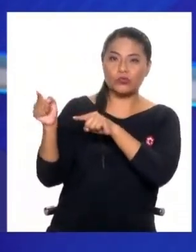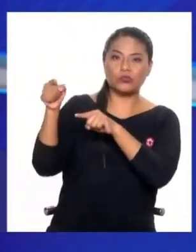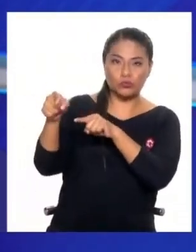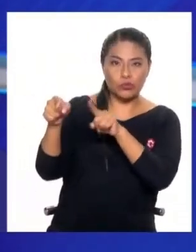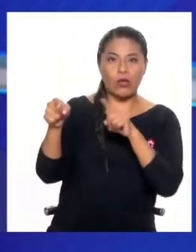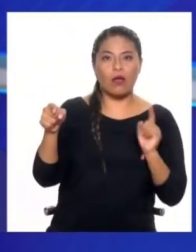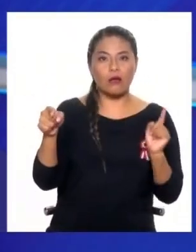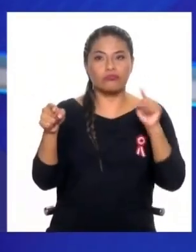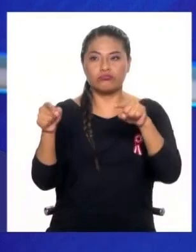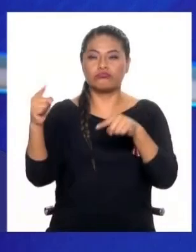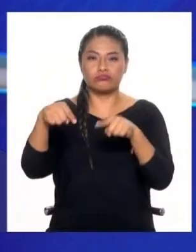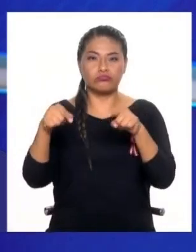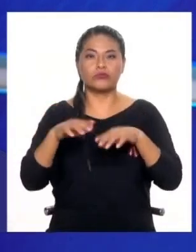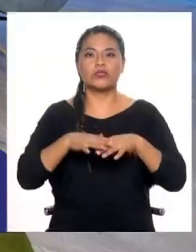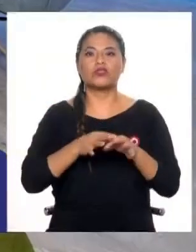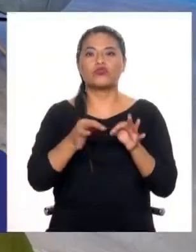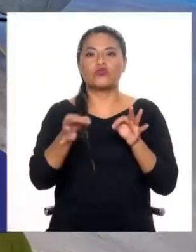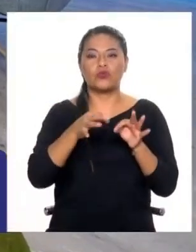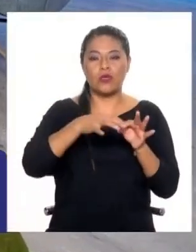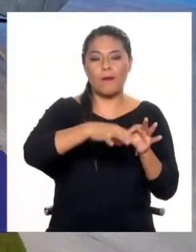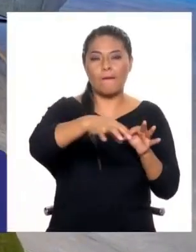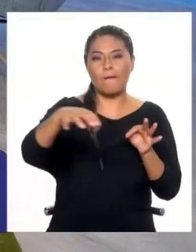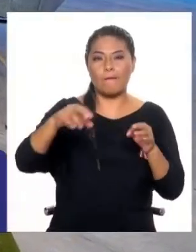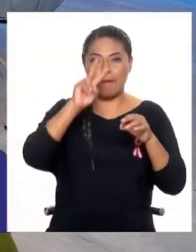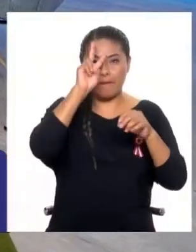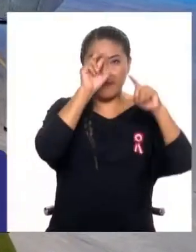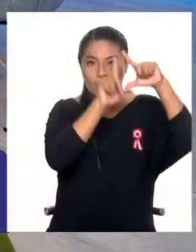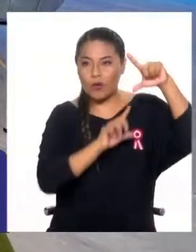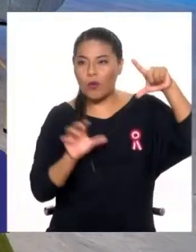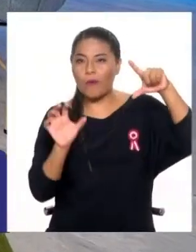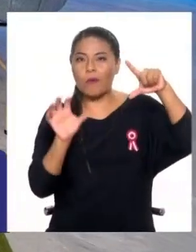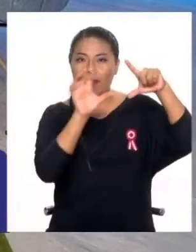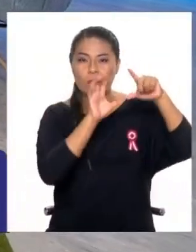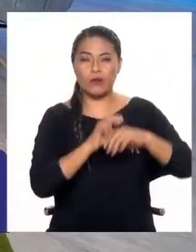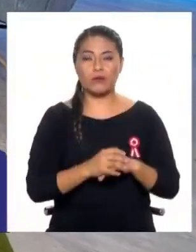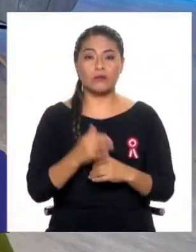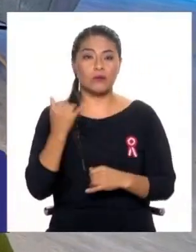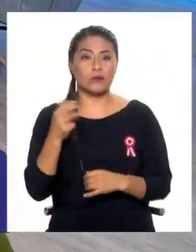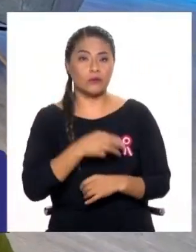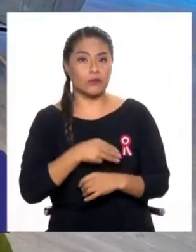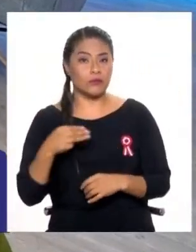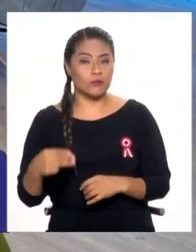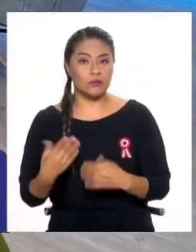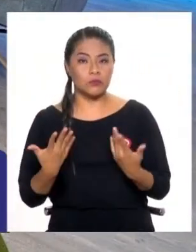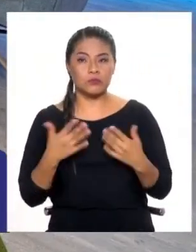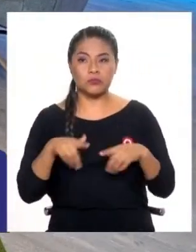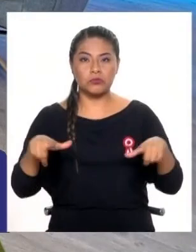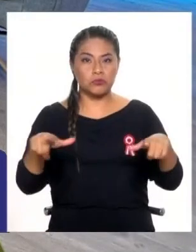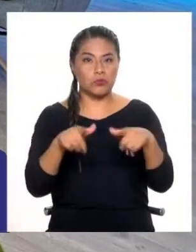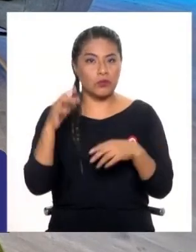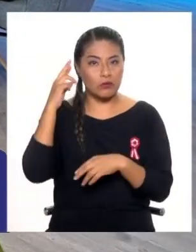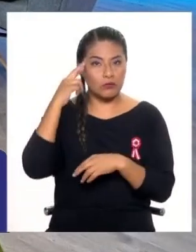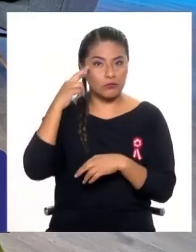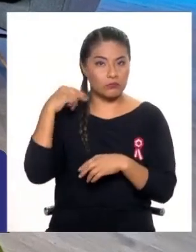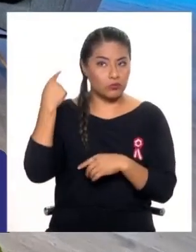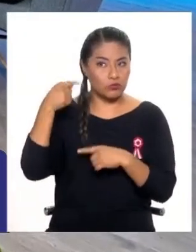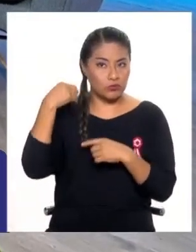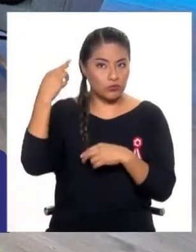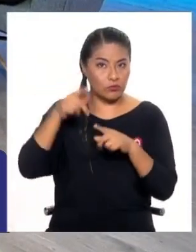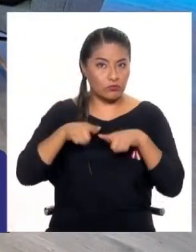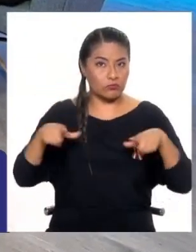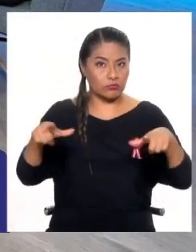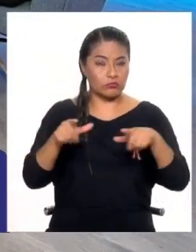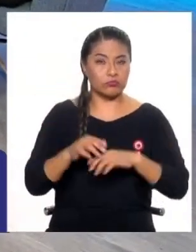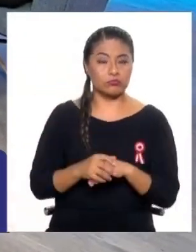invertir en las ciudades. Y eventualmente los gobiernos en sus distintos niveles locales los gobiernos regionales tendrían que asumir su responsabilidad.